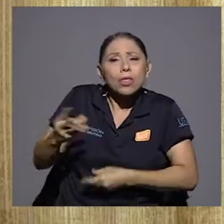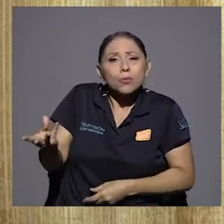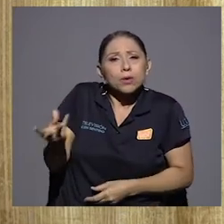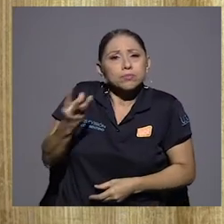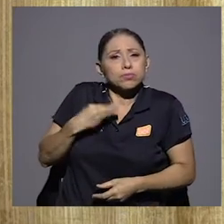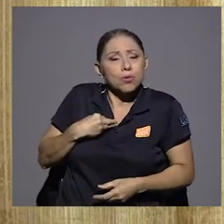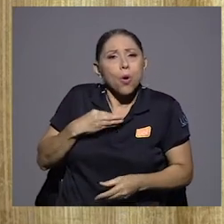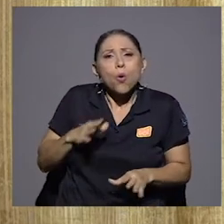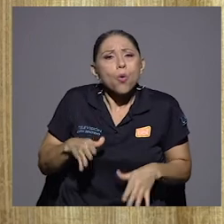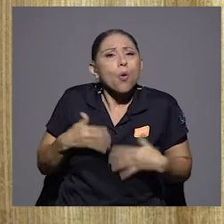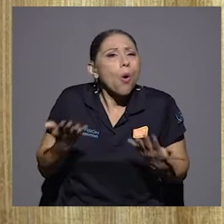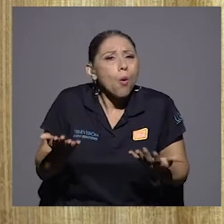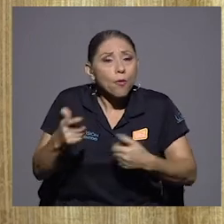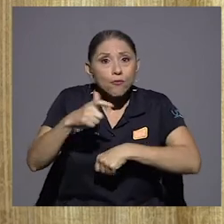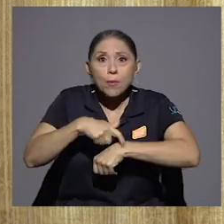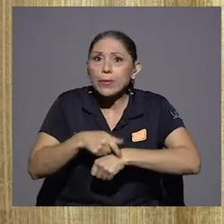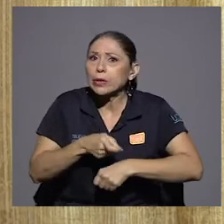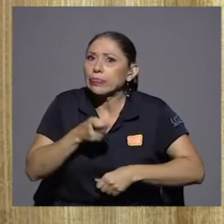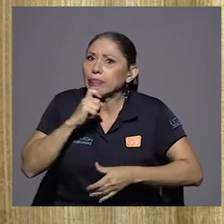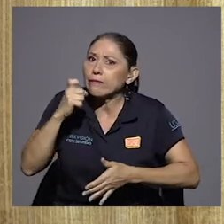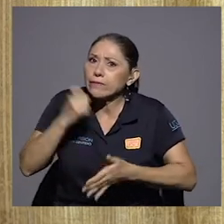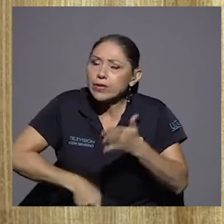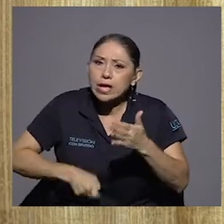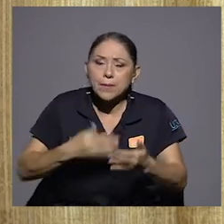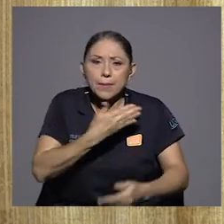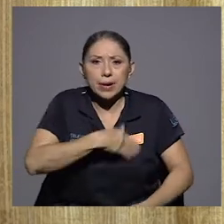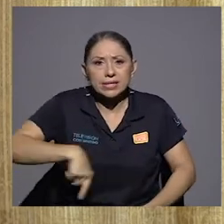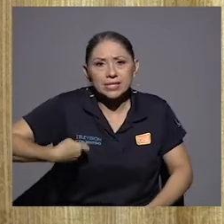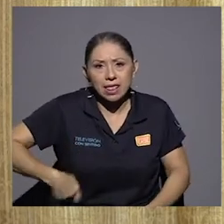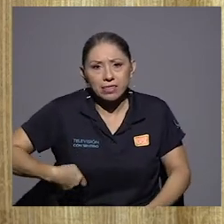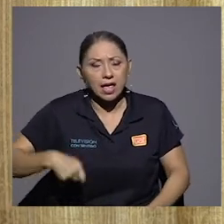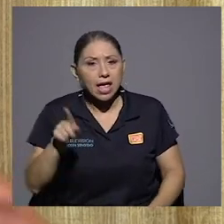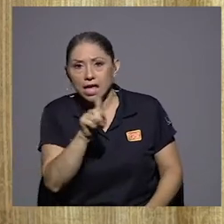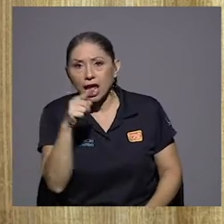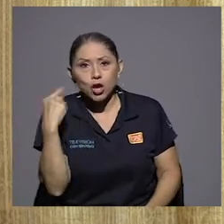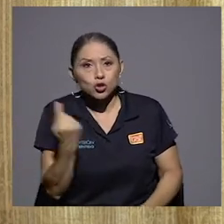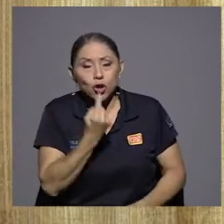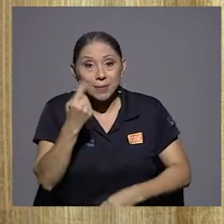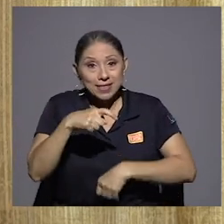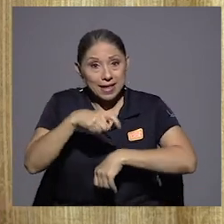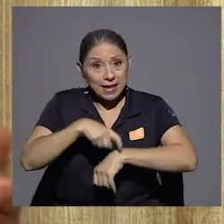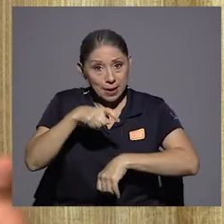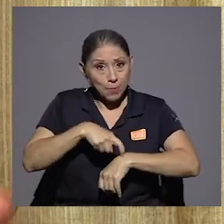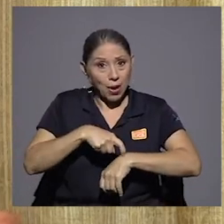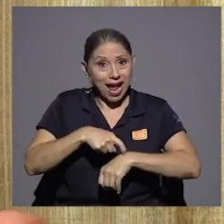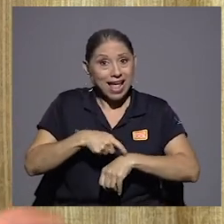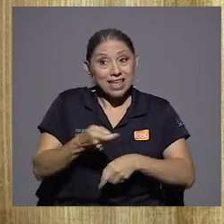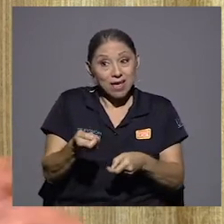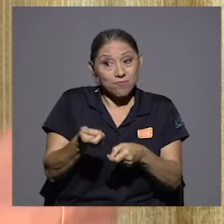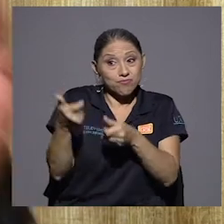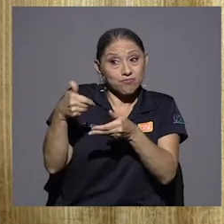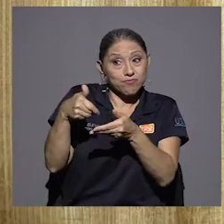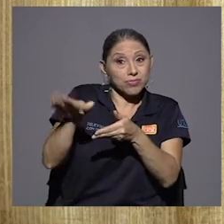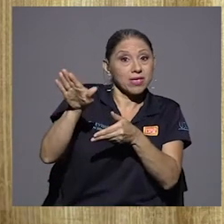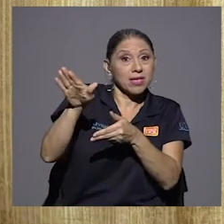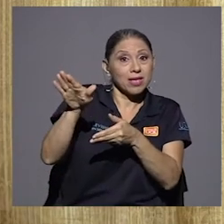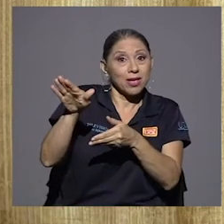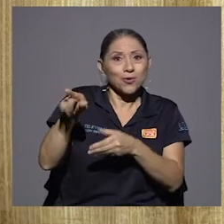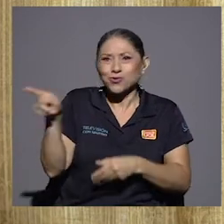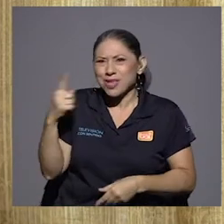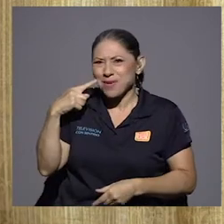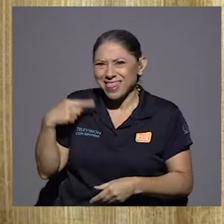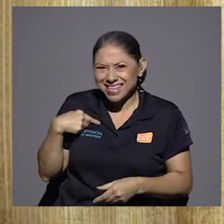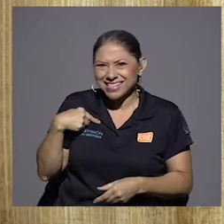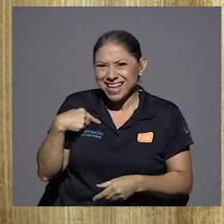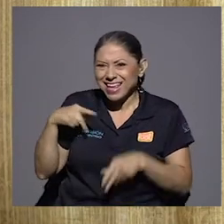ese momento álgido del presidente en el que no solamente en época inclusive de exilio donde usted me dice llegaban a cantarle el